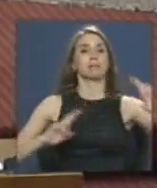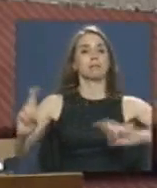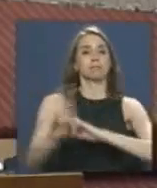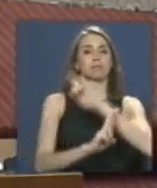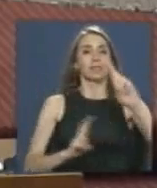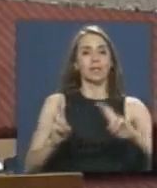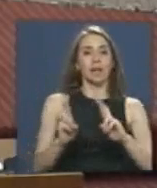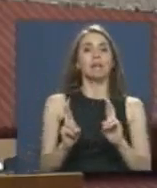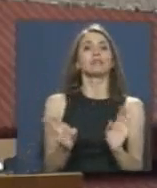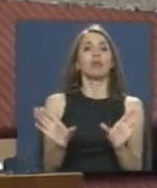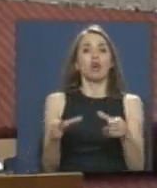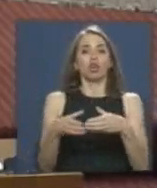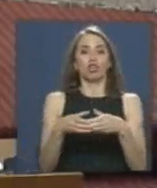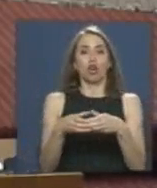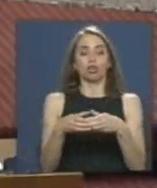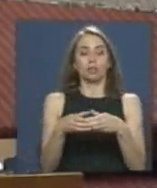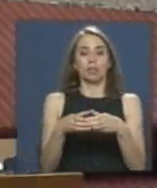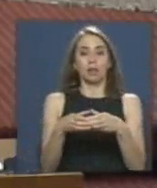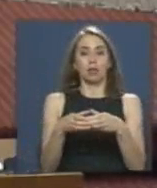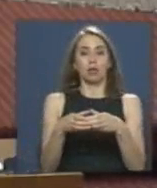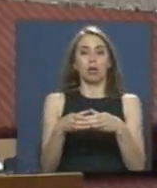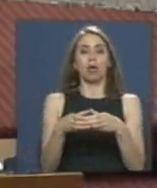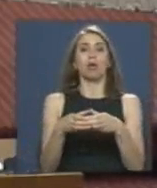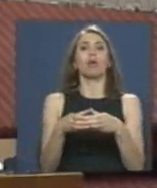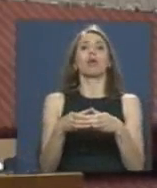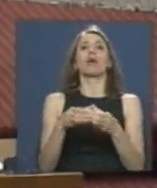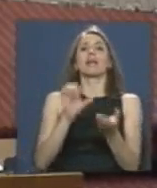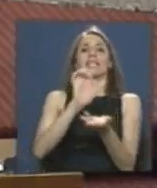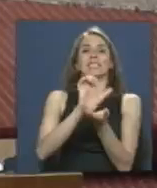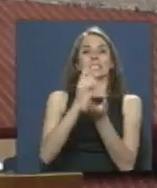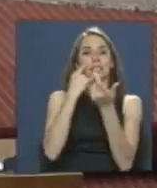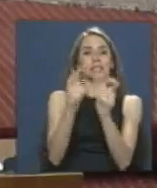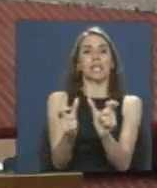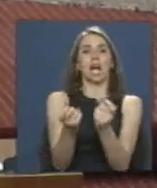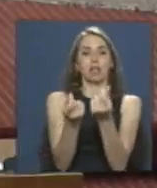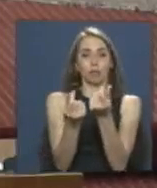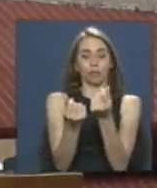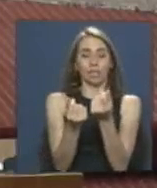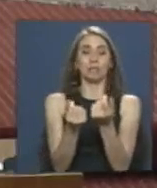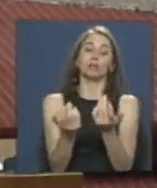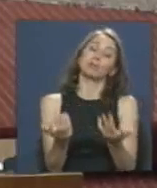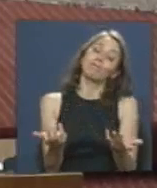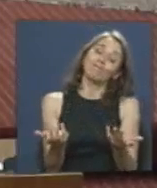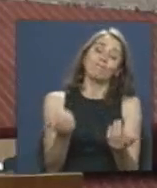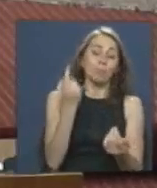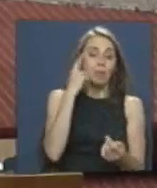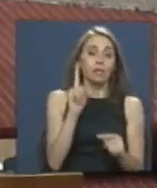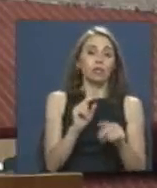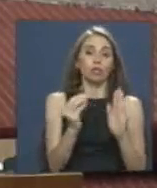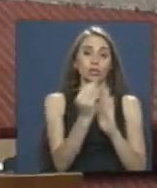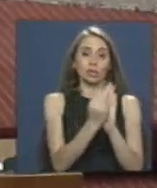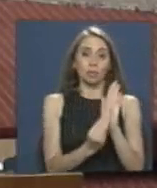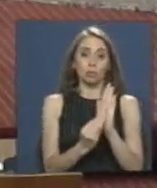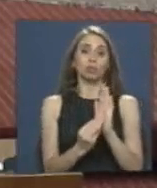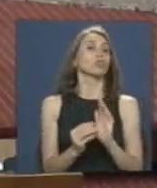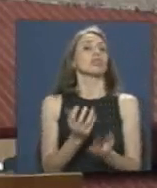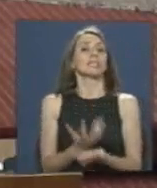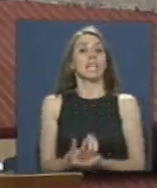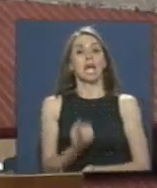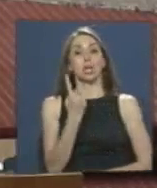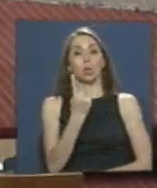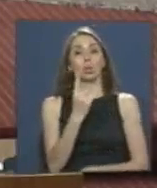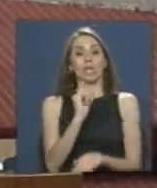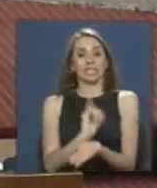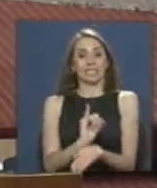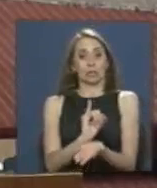a través del Consejo de Estado Financiero. Pero en fin, por lo menos al exigir una sola institución regulatoria,